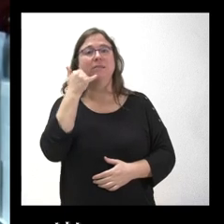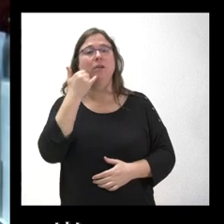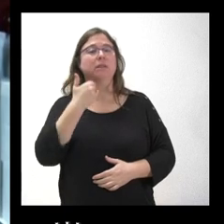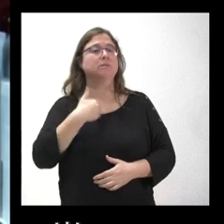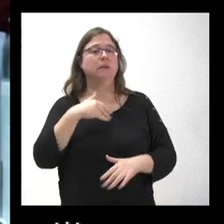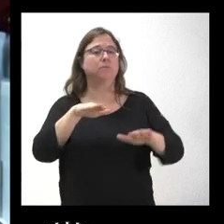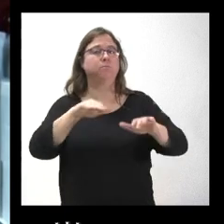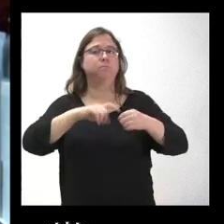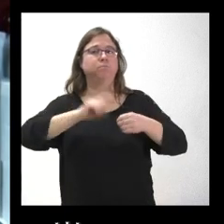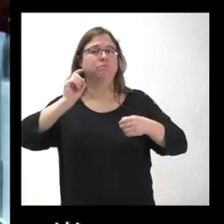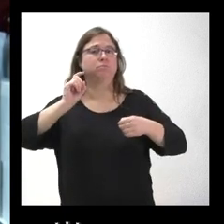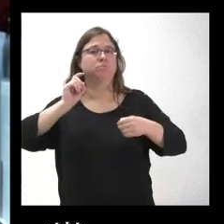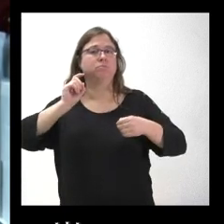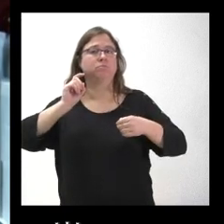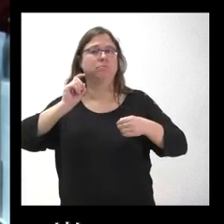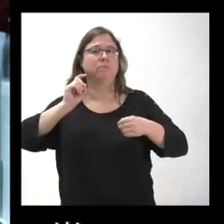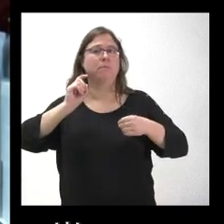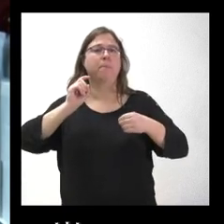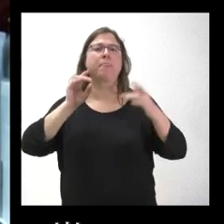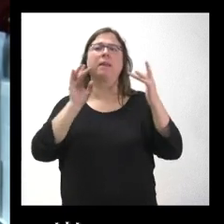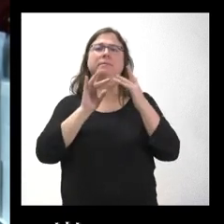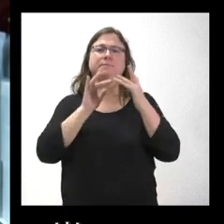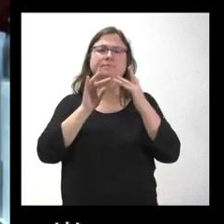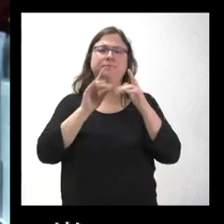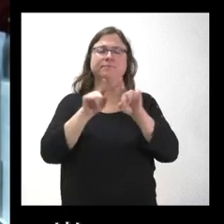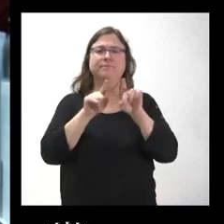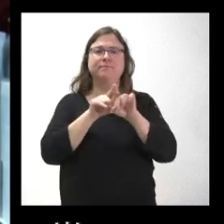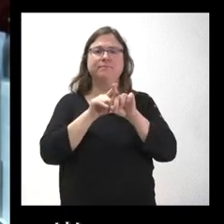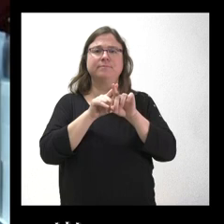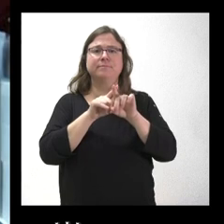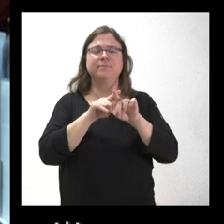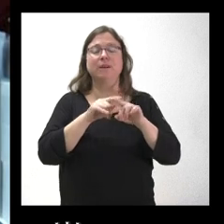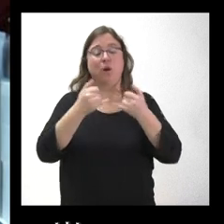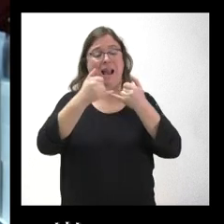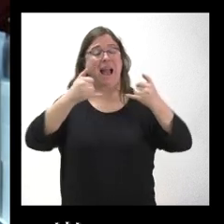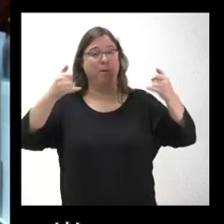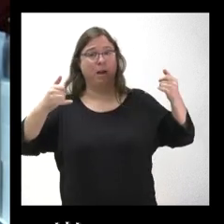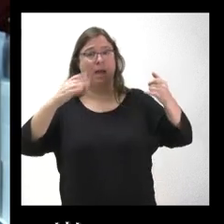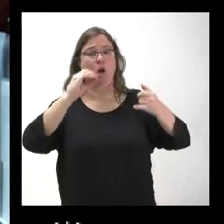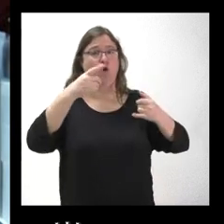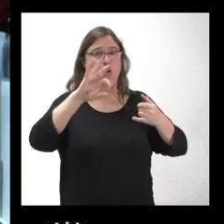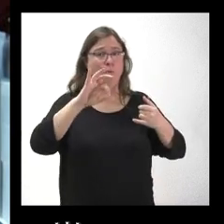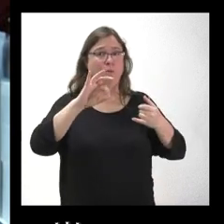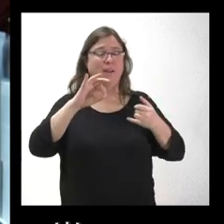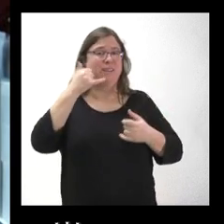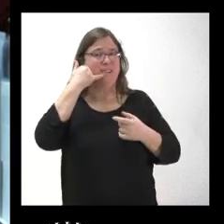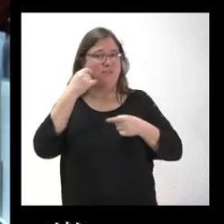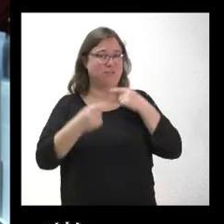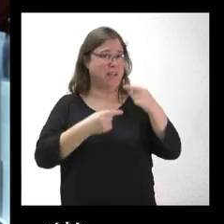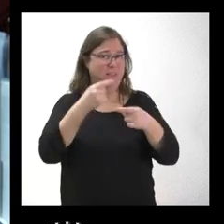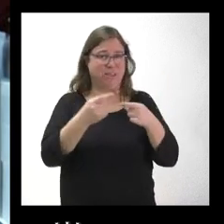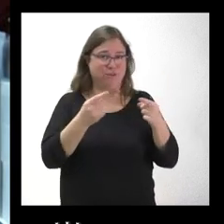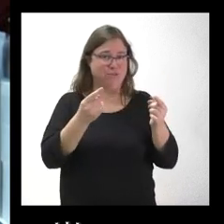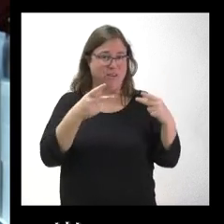las comunicaciones con el par de cobre, con el teléfono tradicional, y se